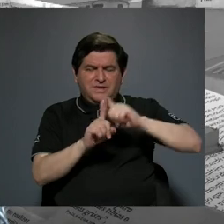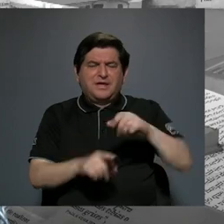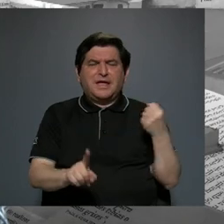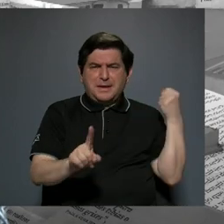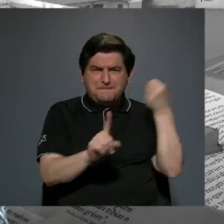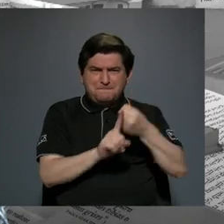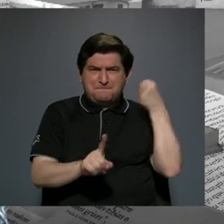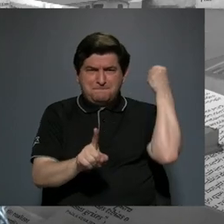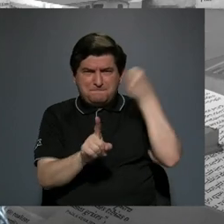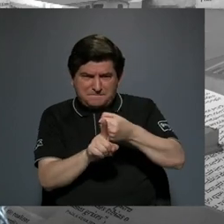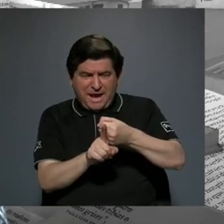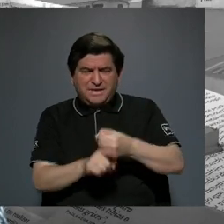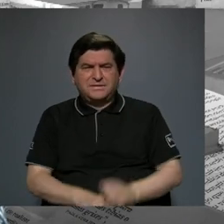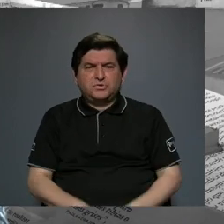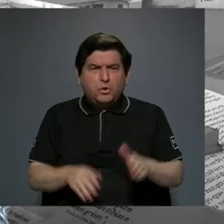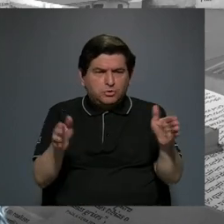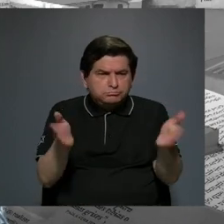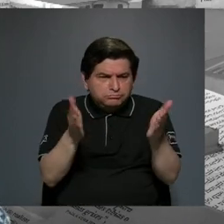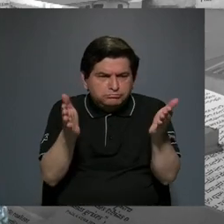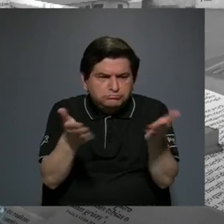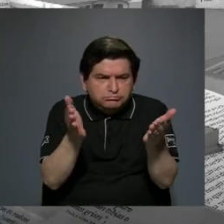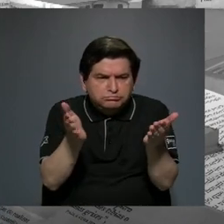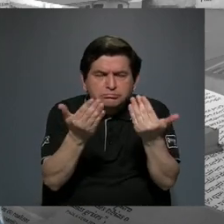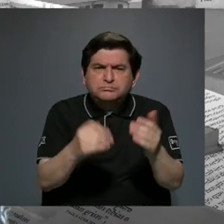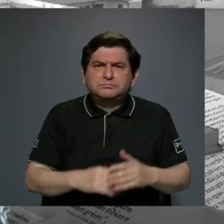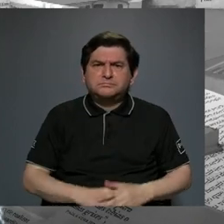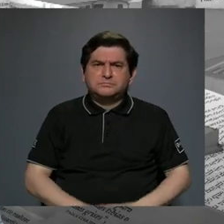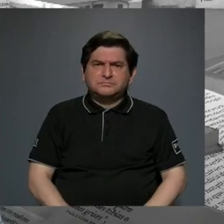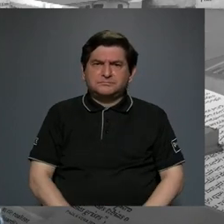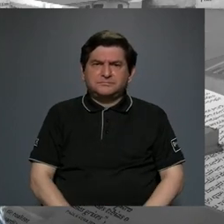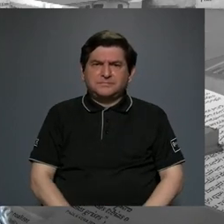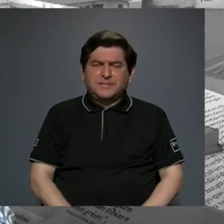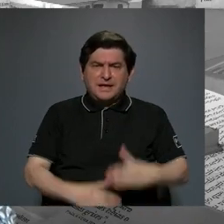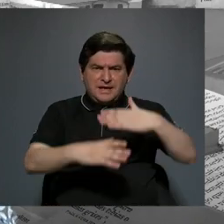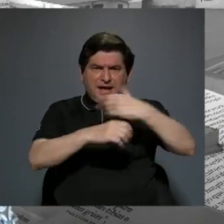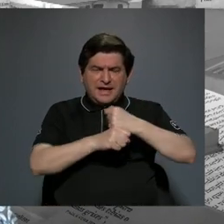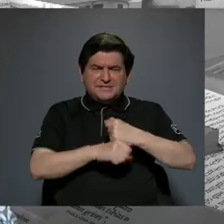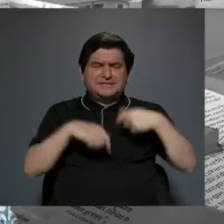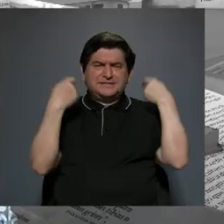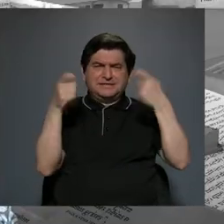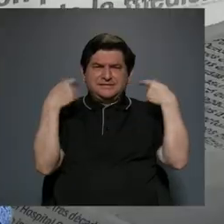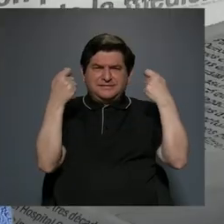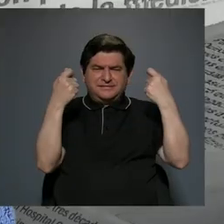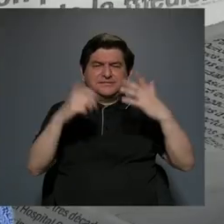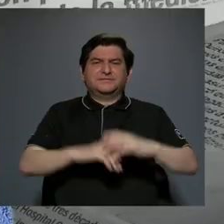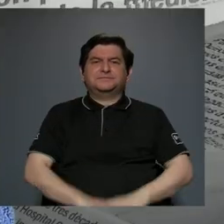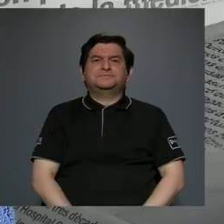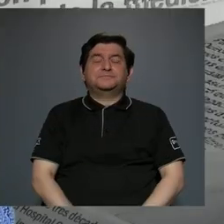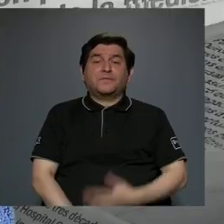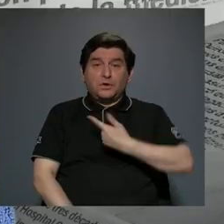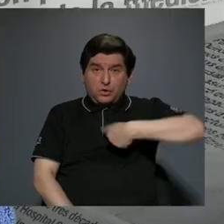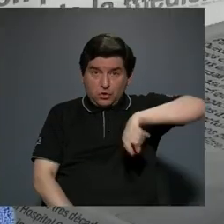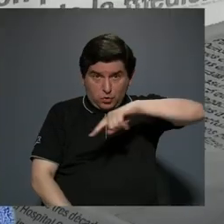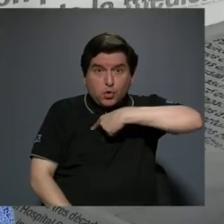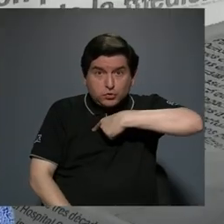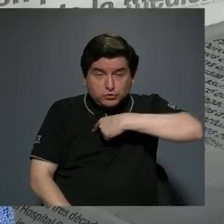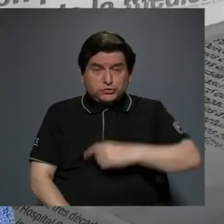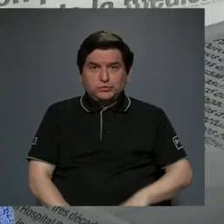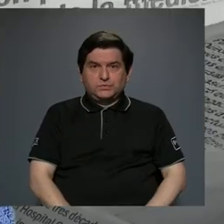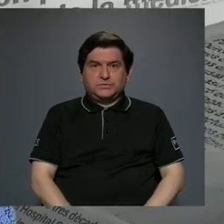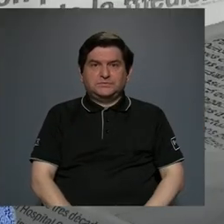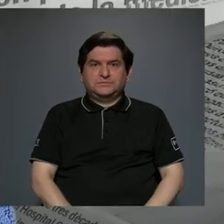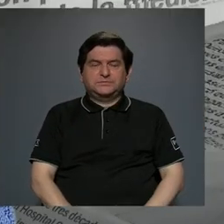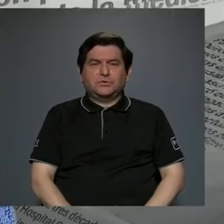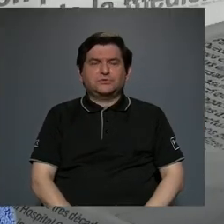circunstancias que los motivan para realizar esa celebración. Bueno, nosotros estamos muy